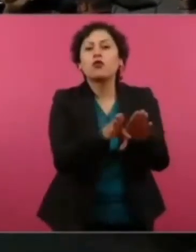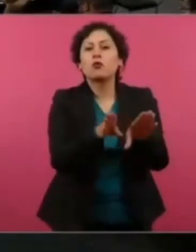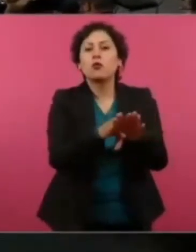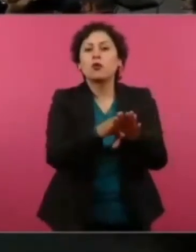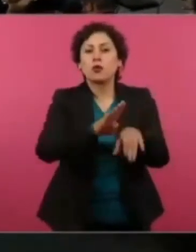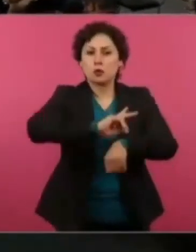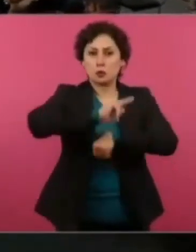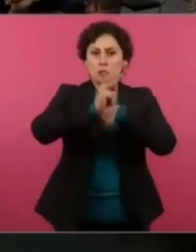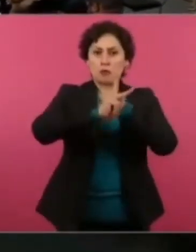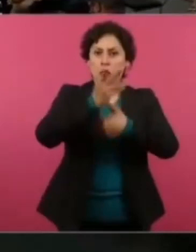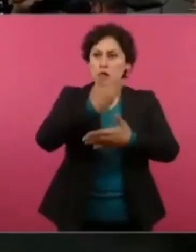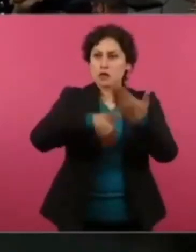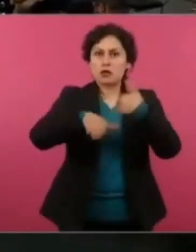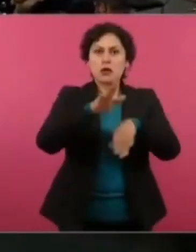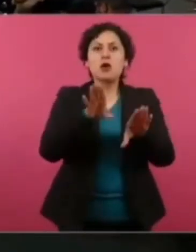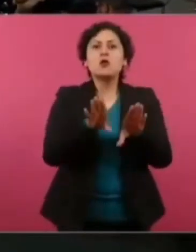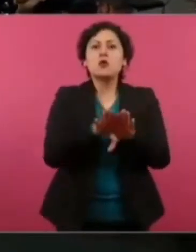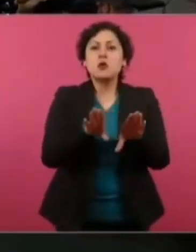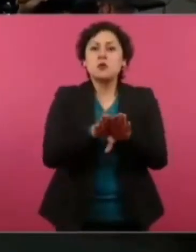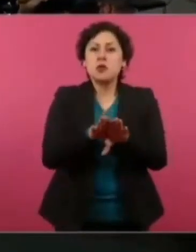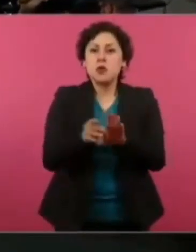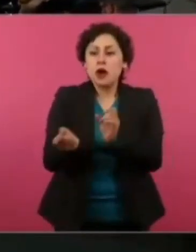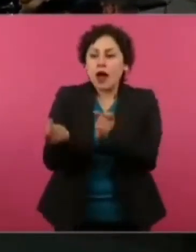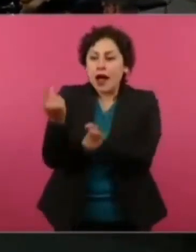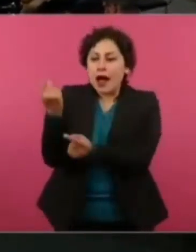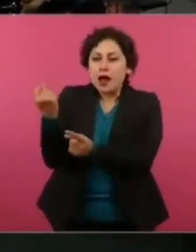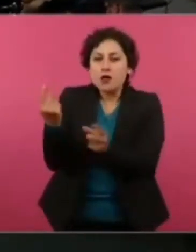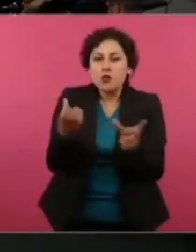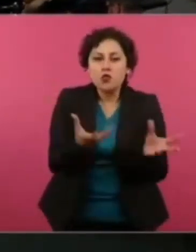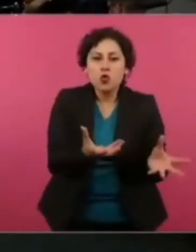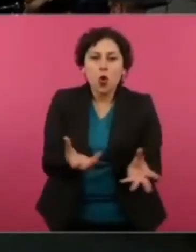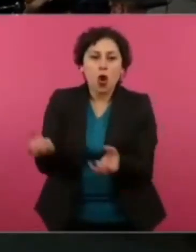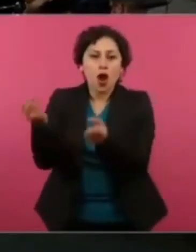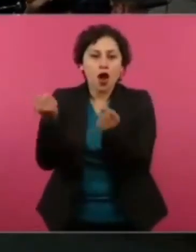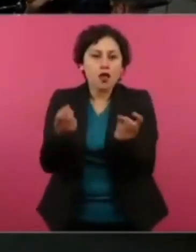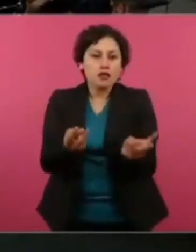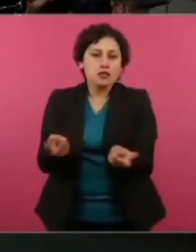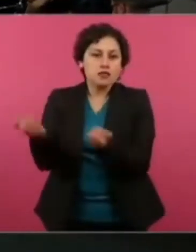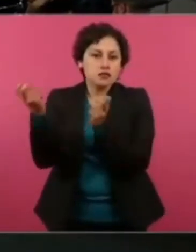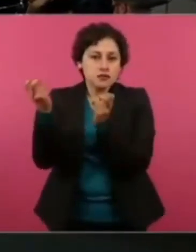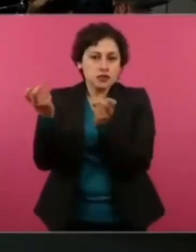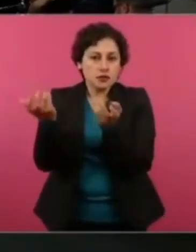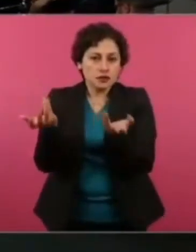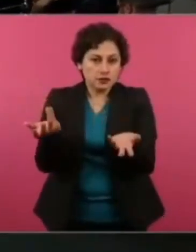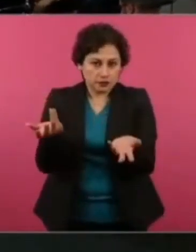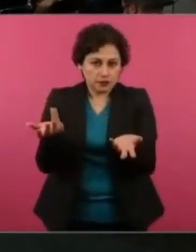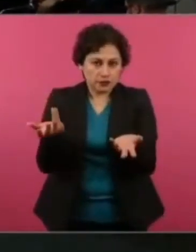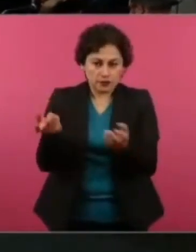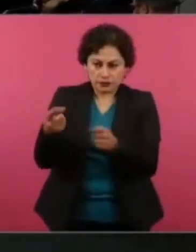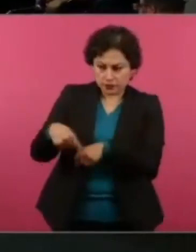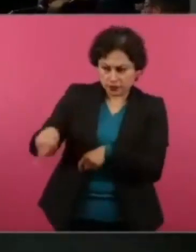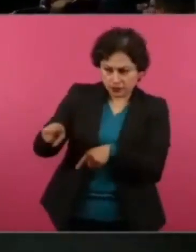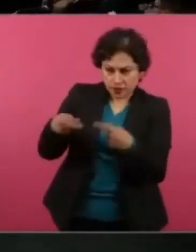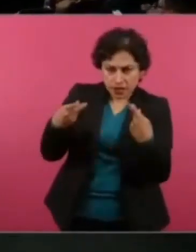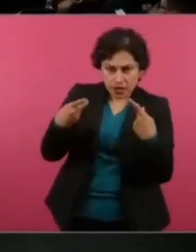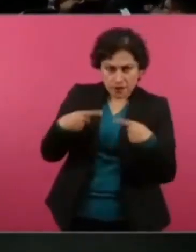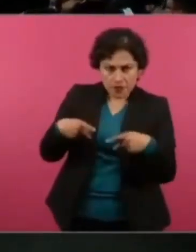país? Entonces, sí se lo van a llevar unos cuantos grupos de presión.